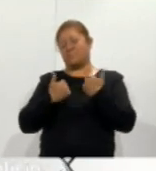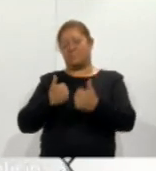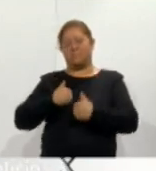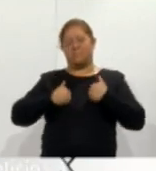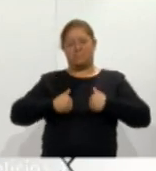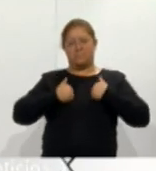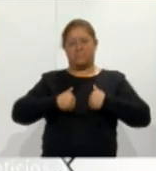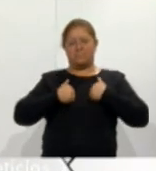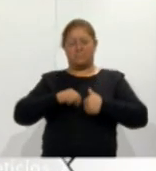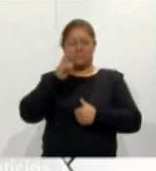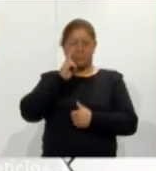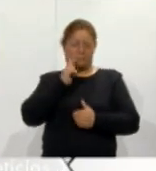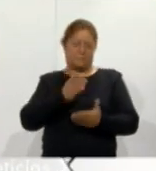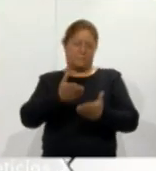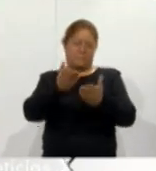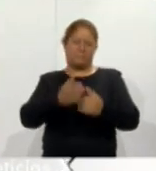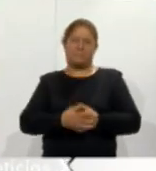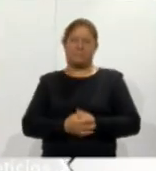usted de qué se trató